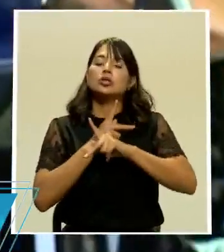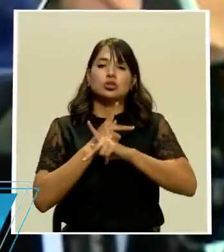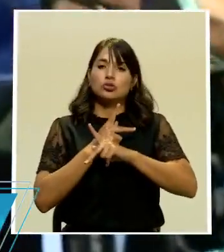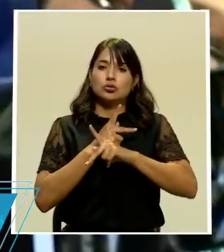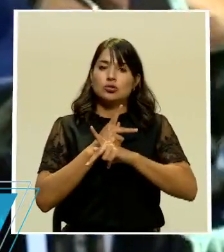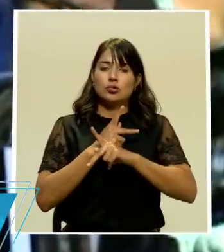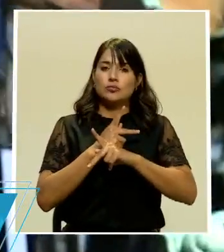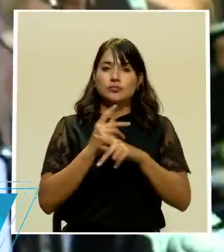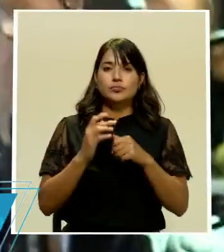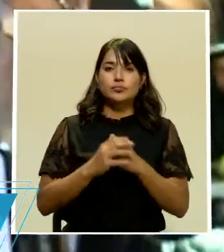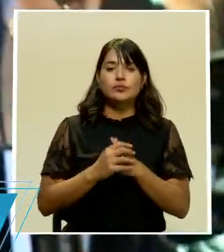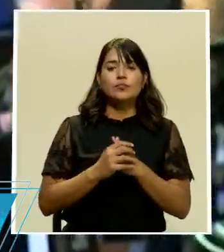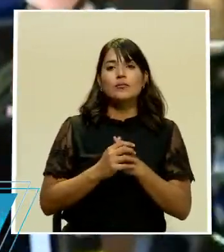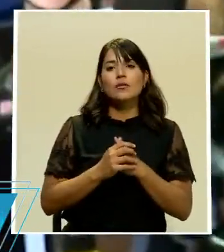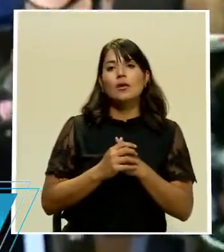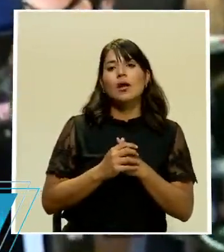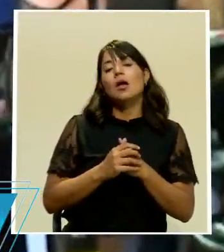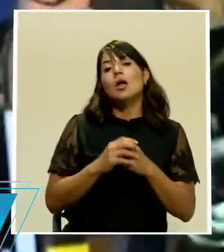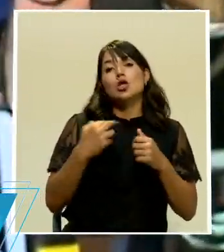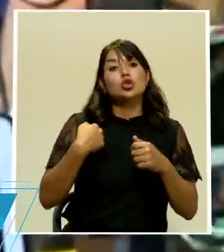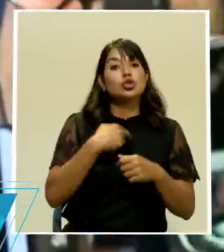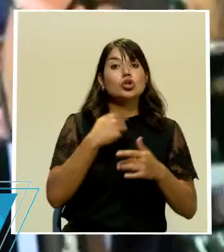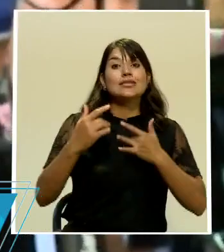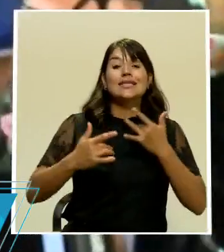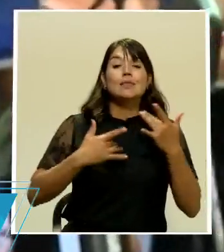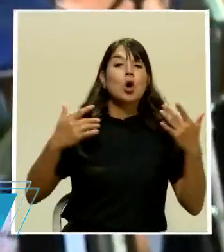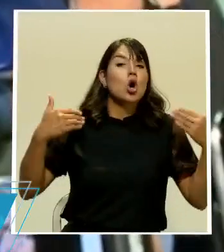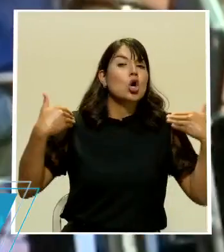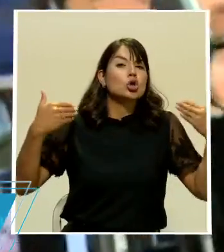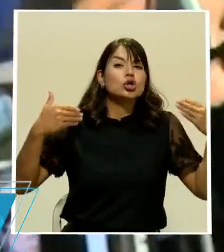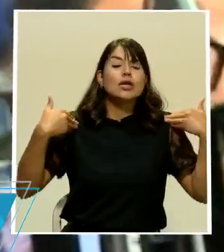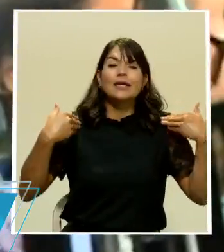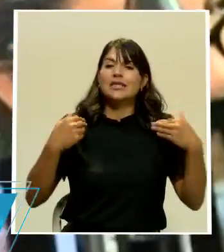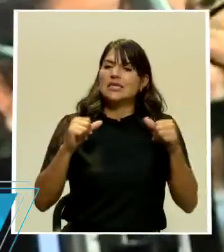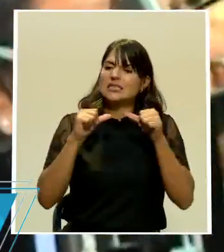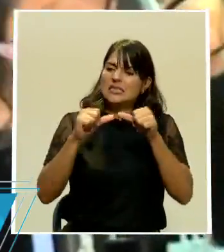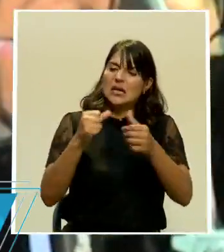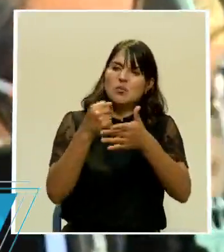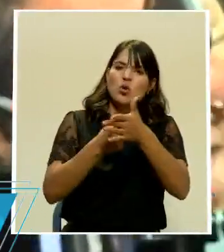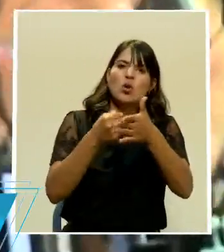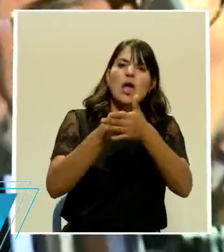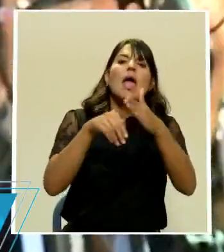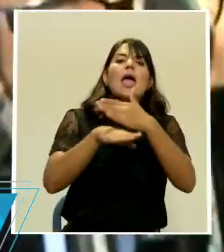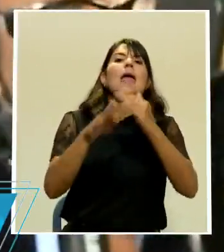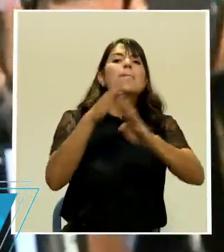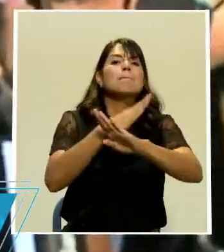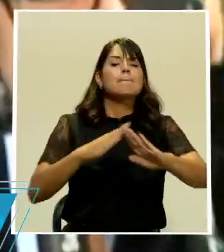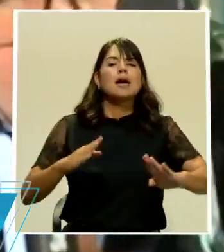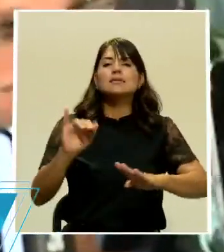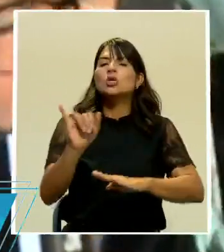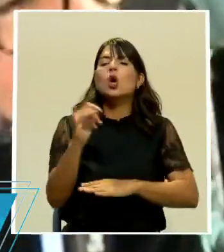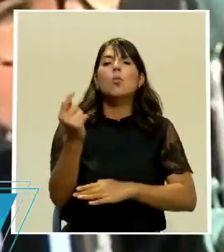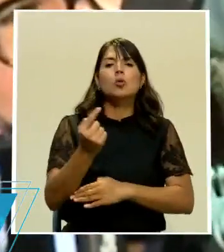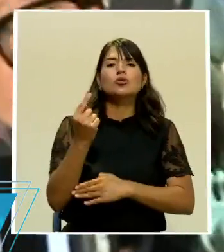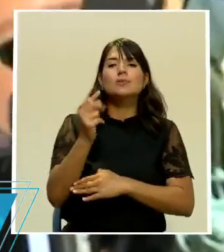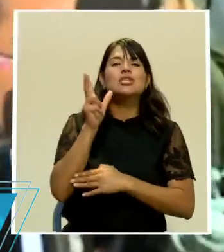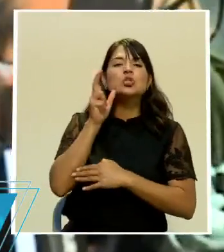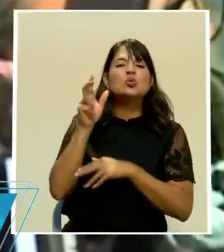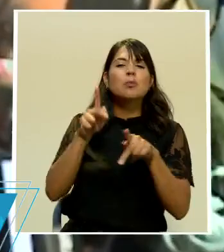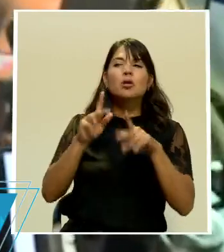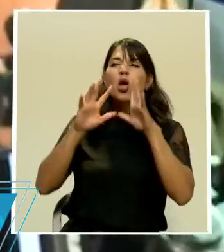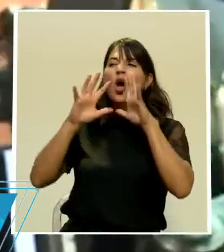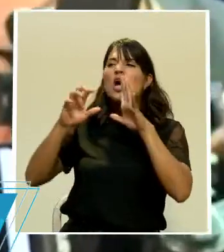estamos contentos seguimos luchando seguimos luchando en paz como lo hemos hecho seguimos